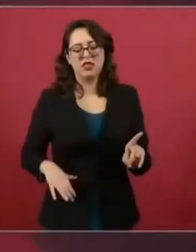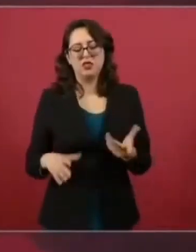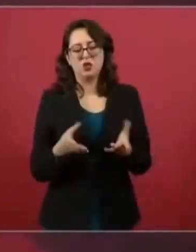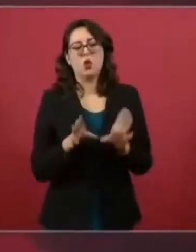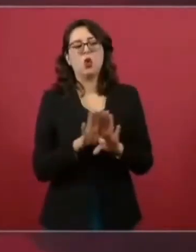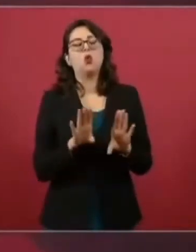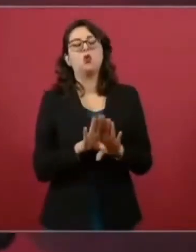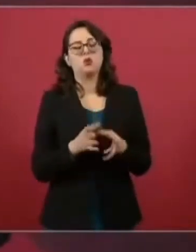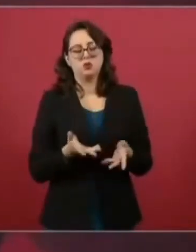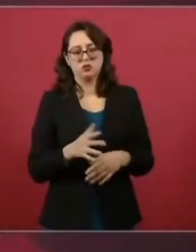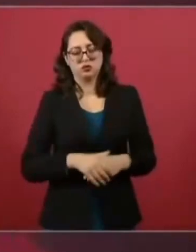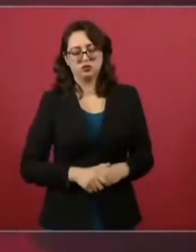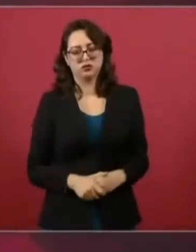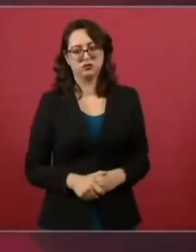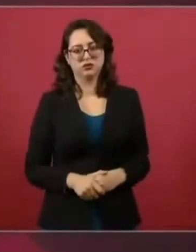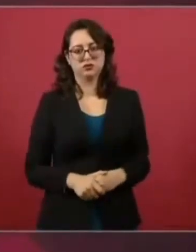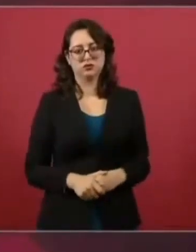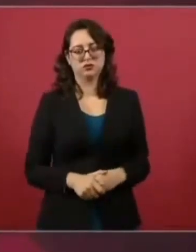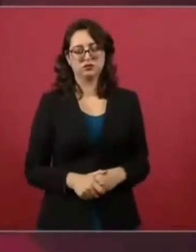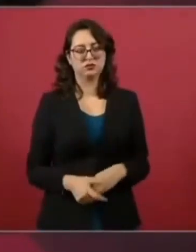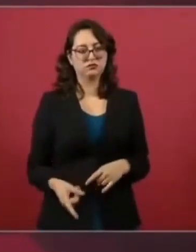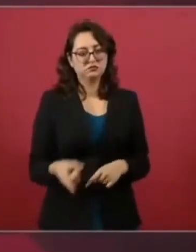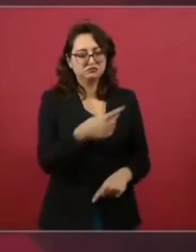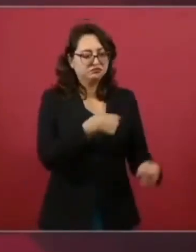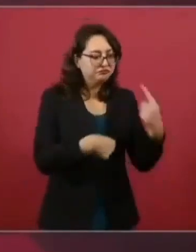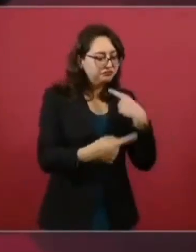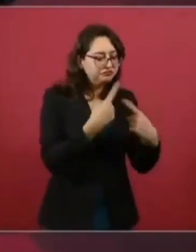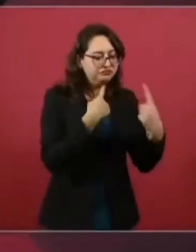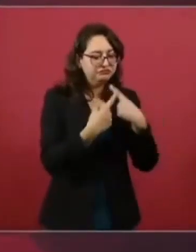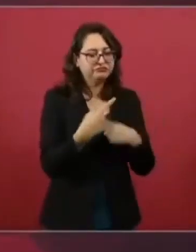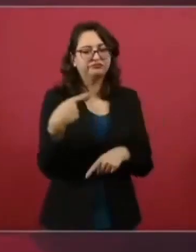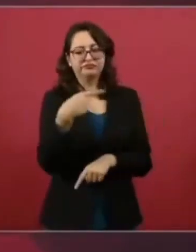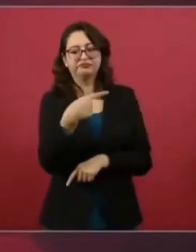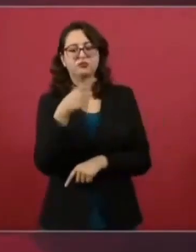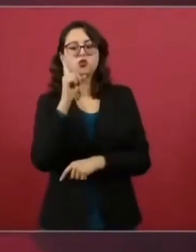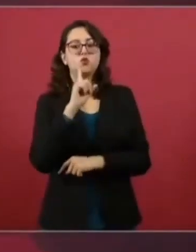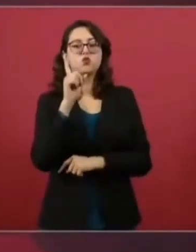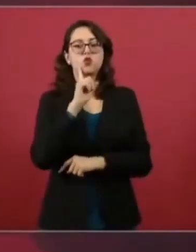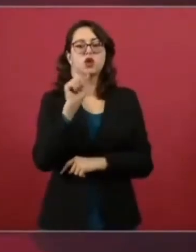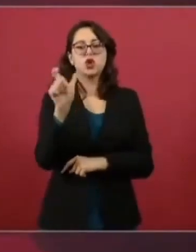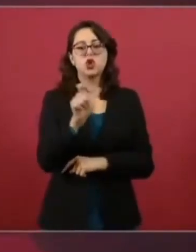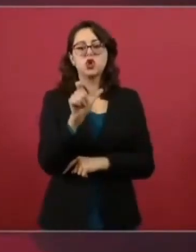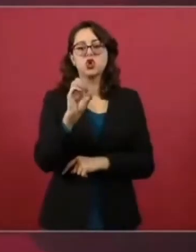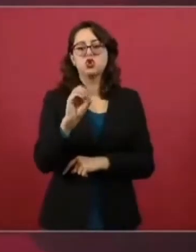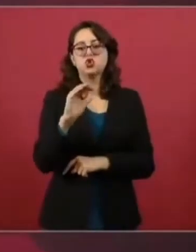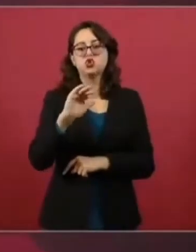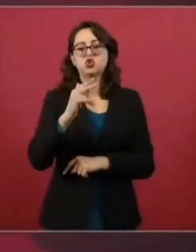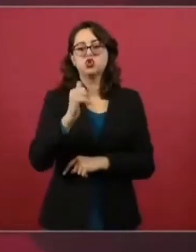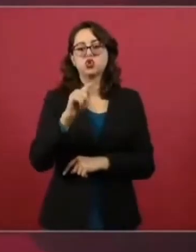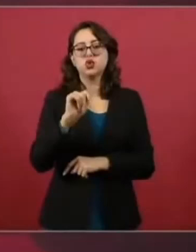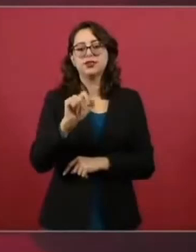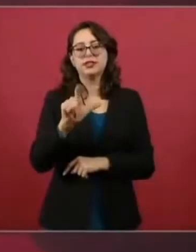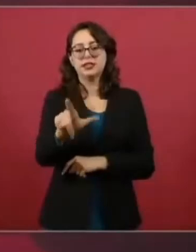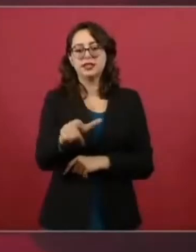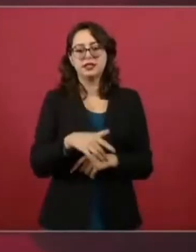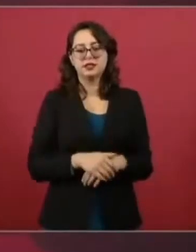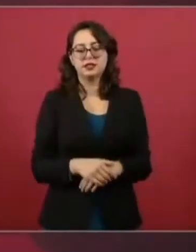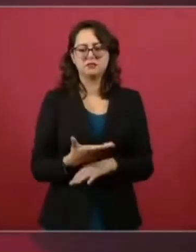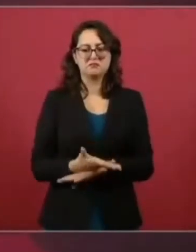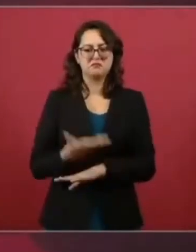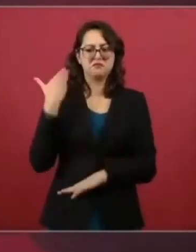dije, ya decidieron. Ya todo lo demás es una faramalla.